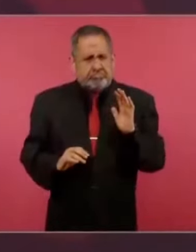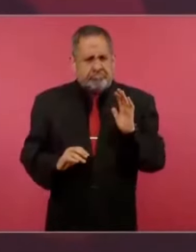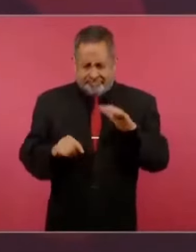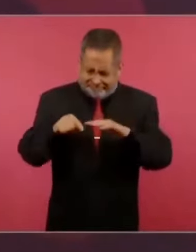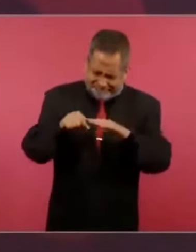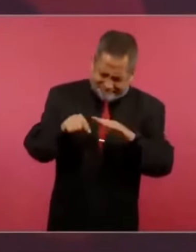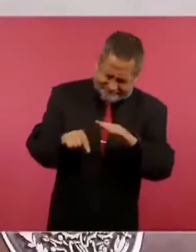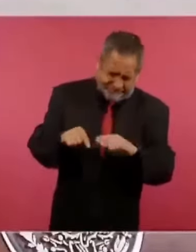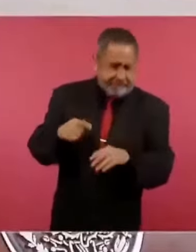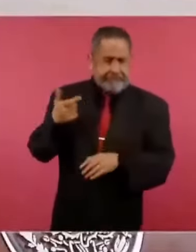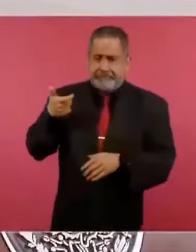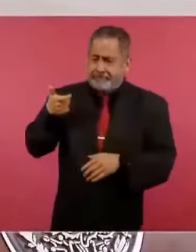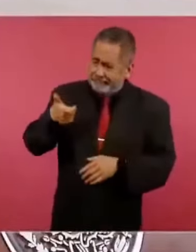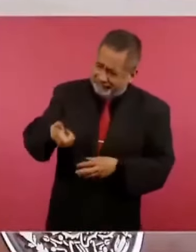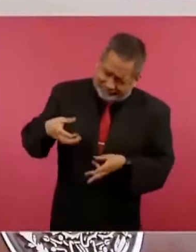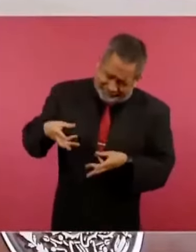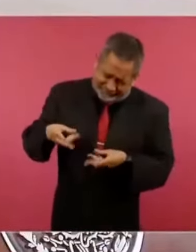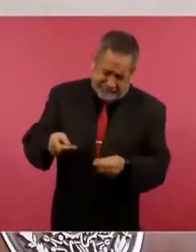extraerlo.